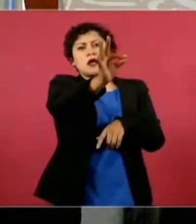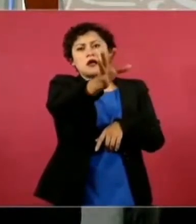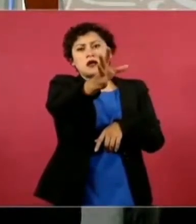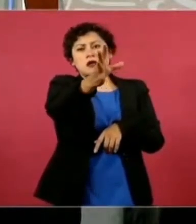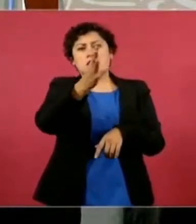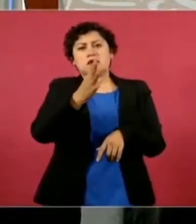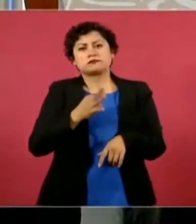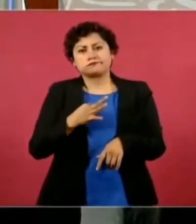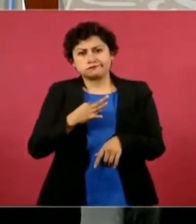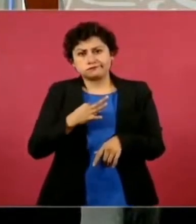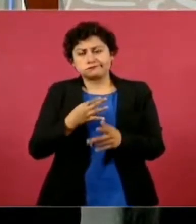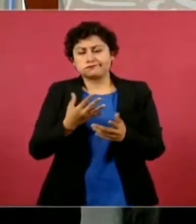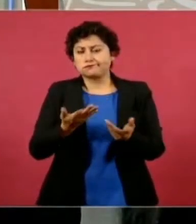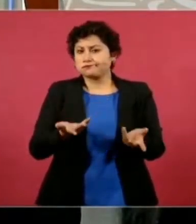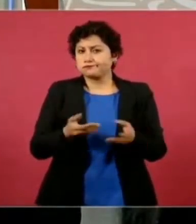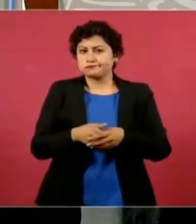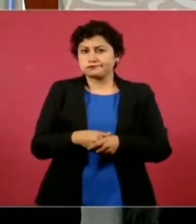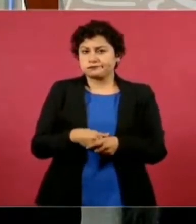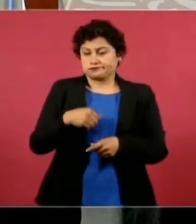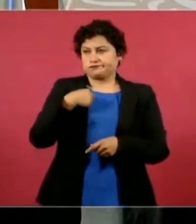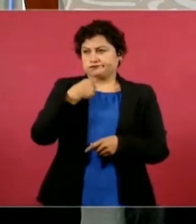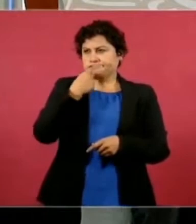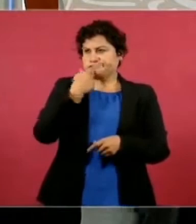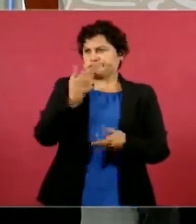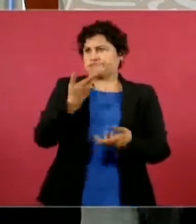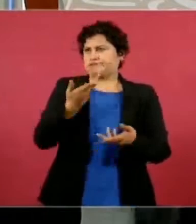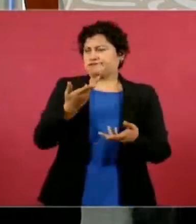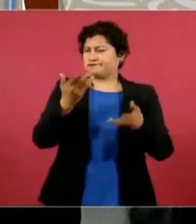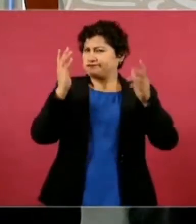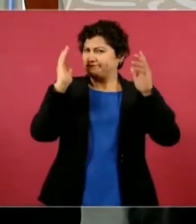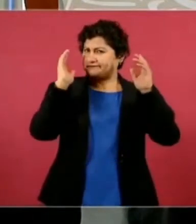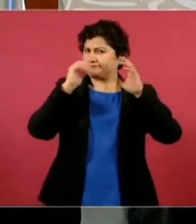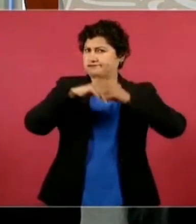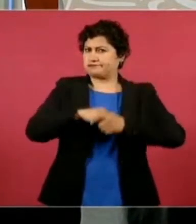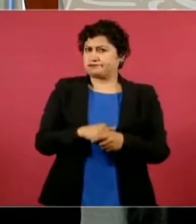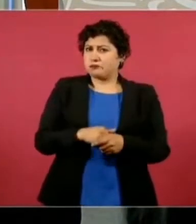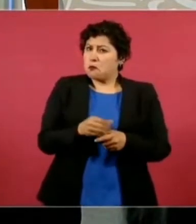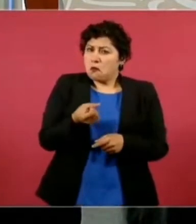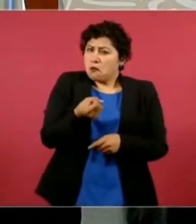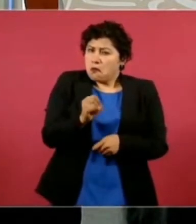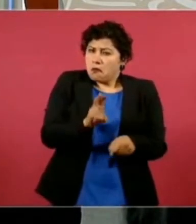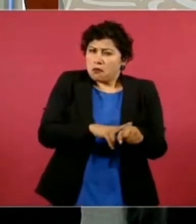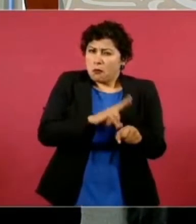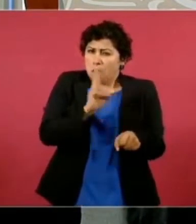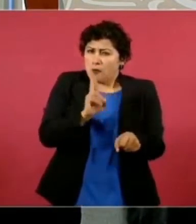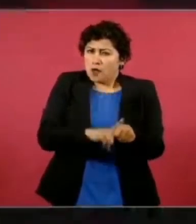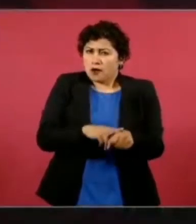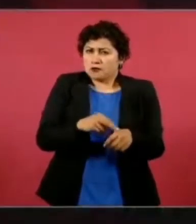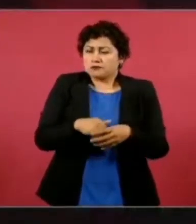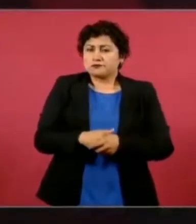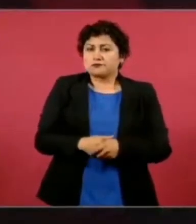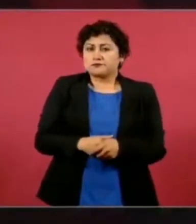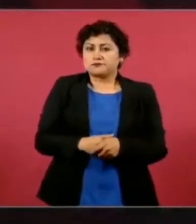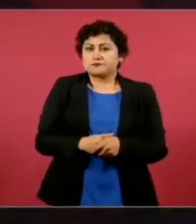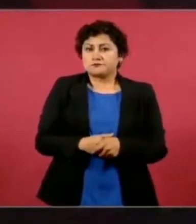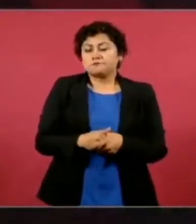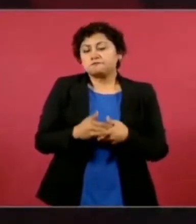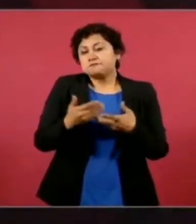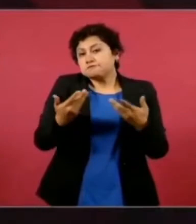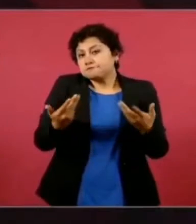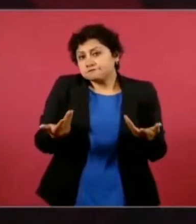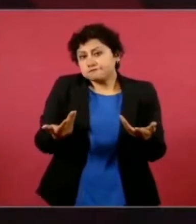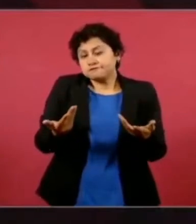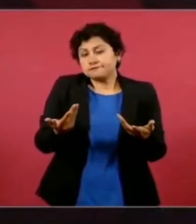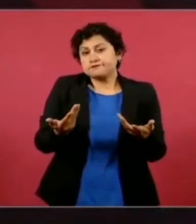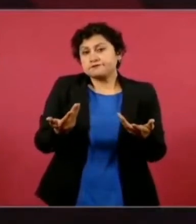Y le digo, no, hombre, así es esto, aunque no quiera ver